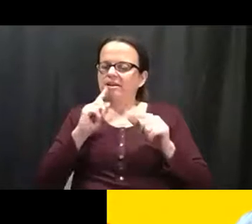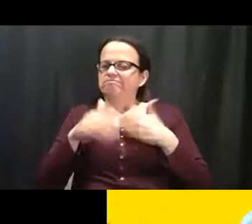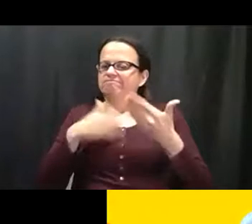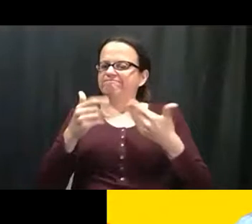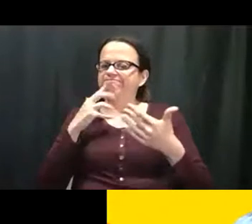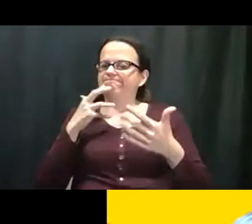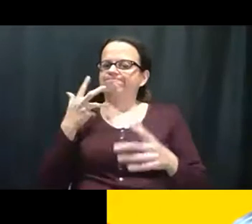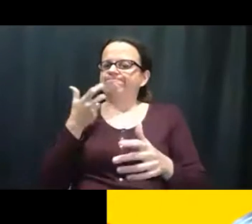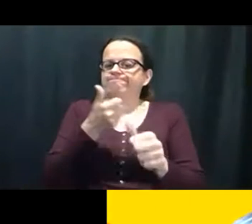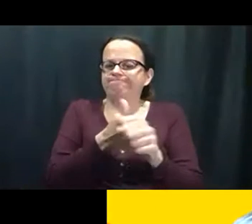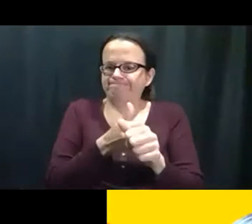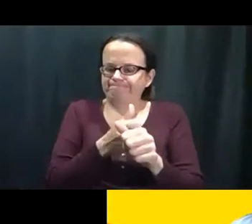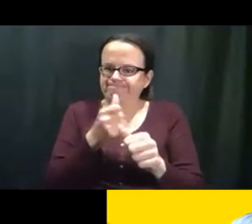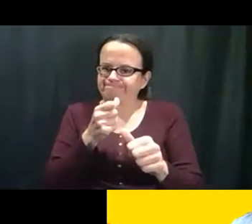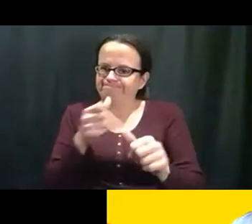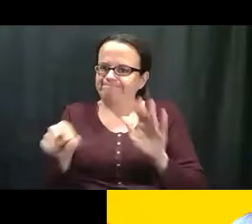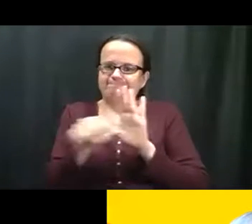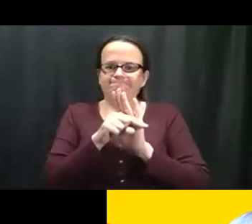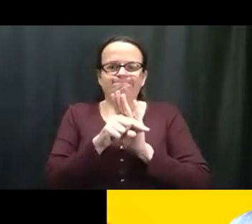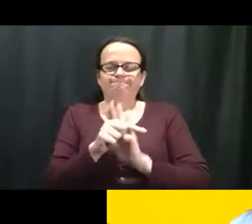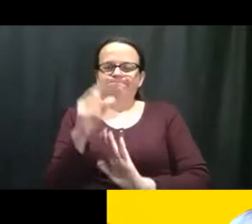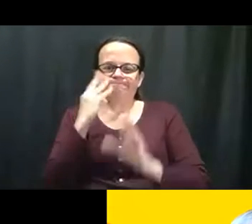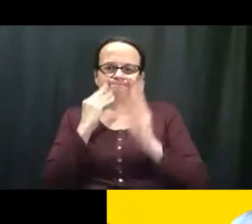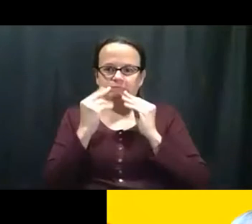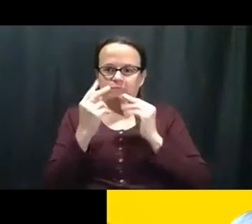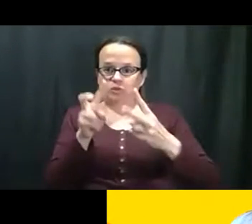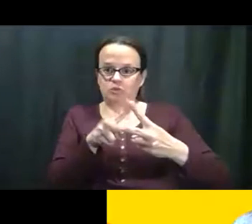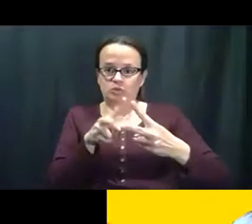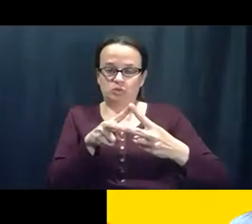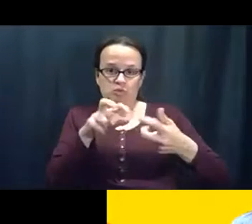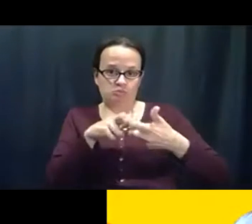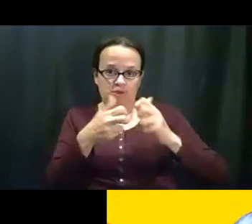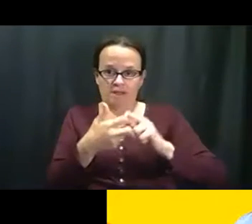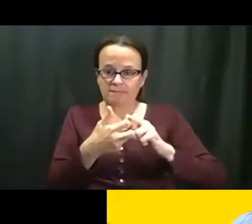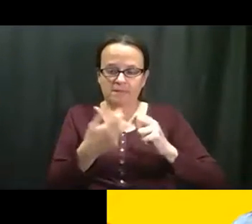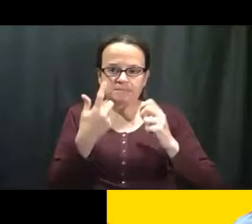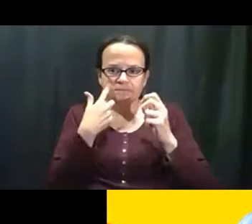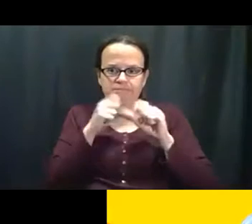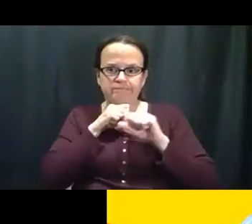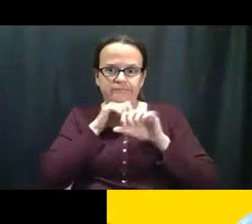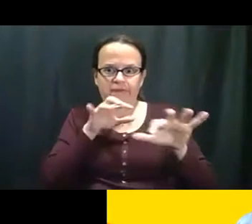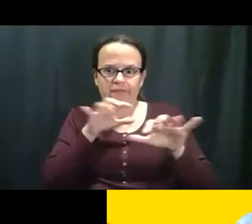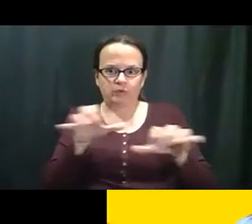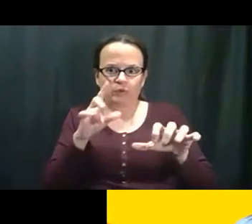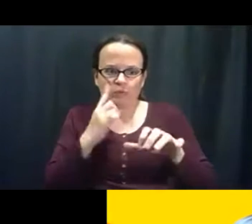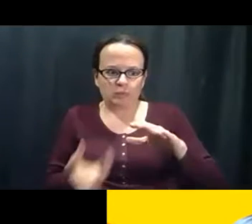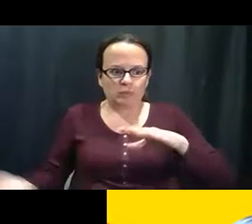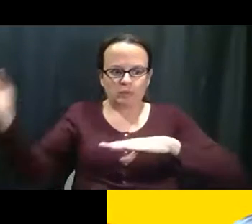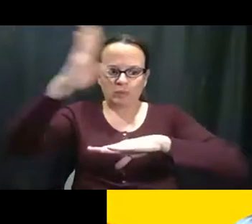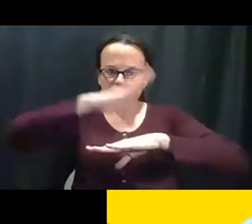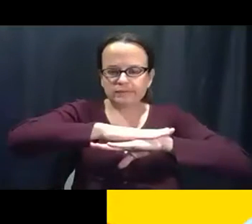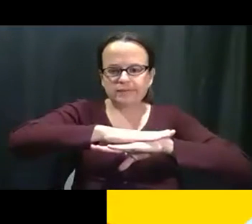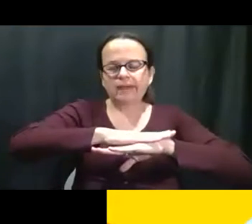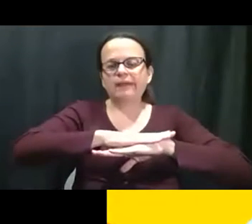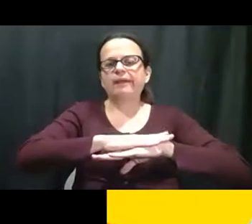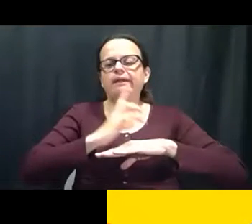nosotros pensábamos que iba a suceder. Y eso llegó, eh, lo, lo agarró, lo alcanzó y no